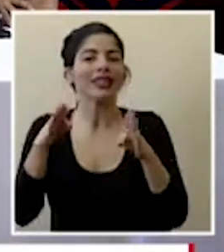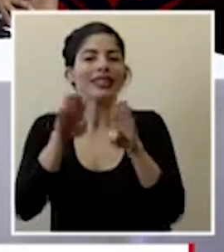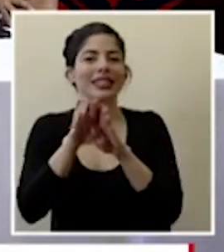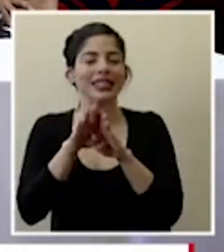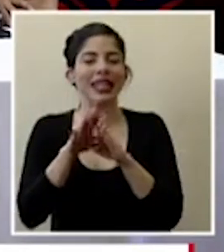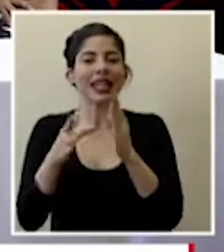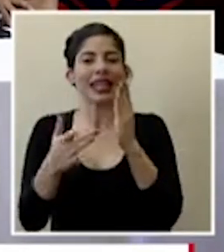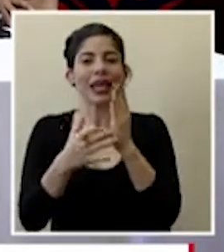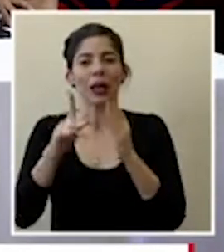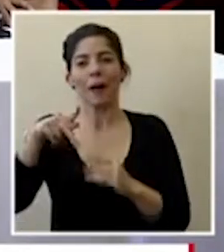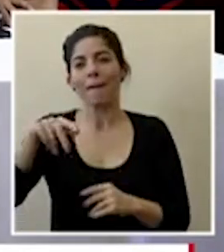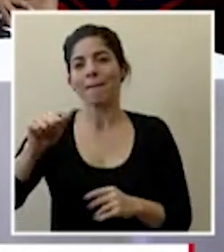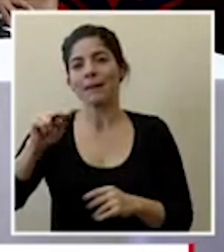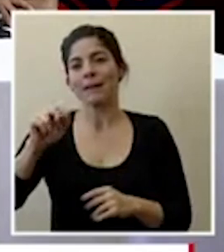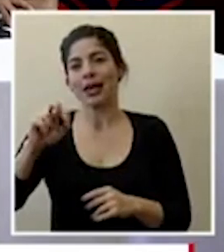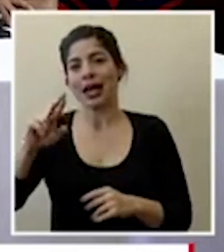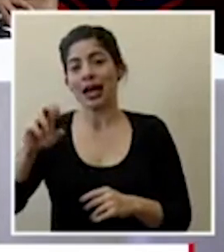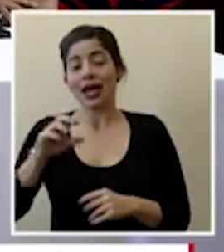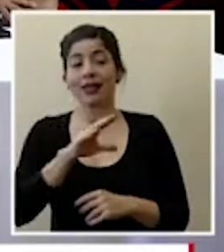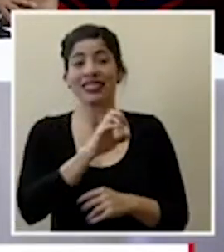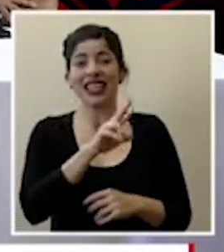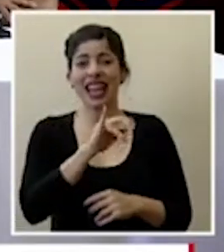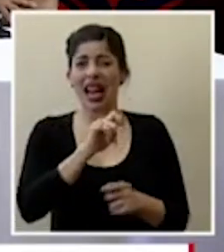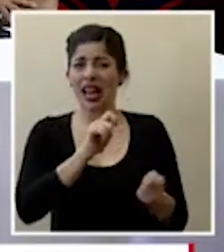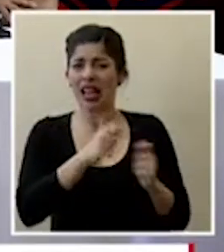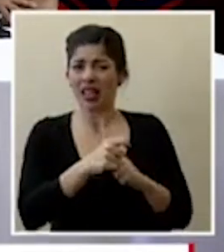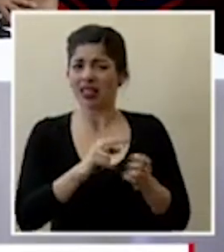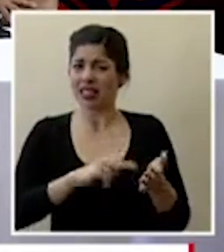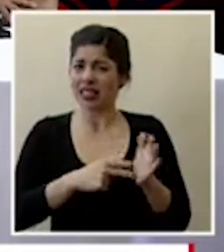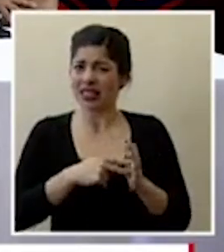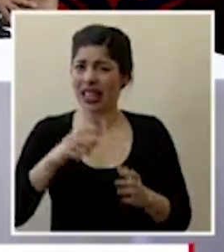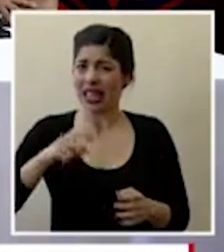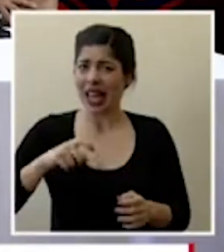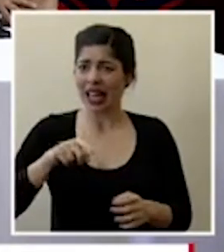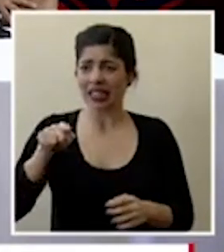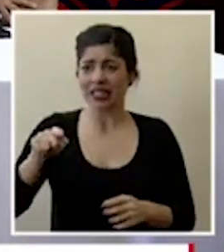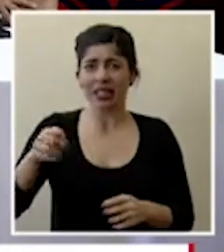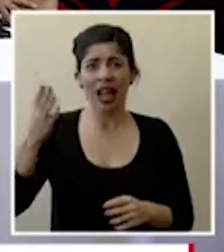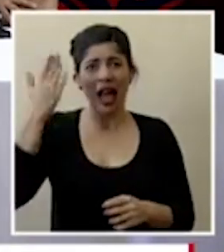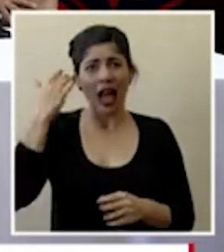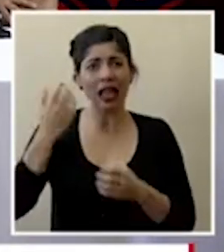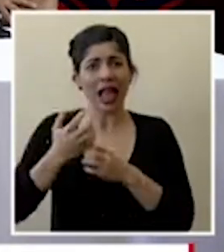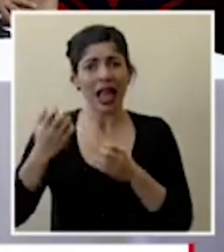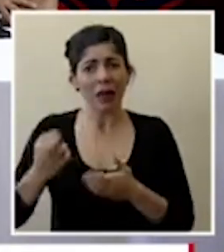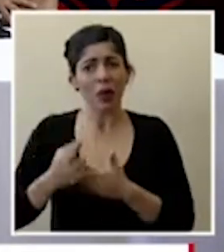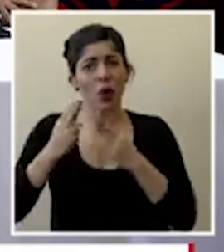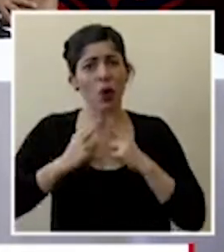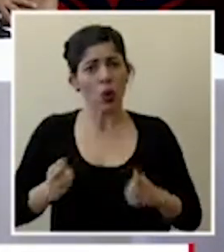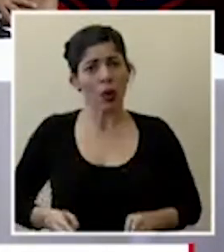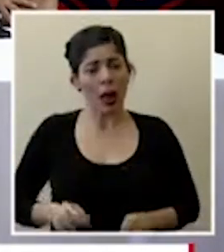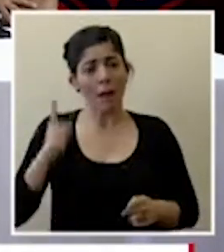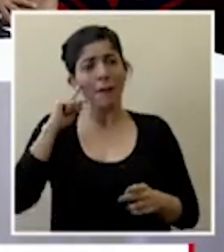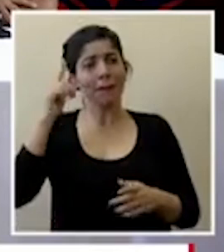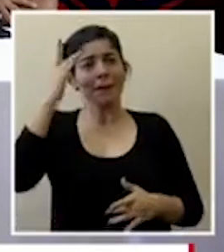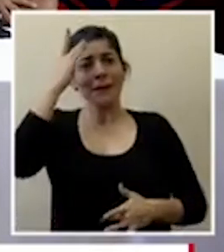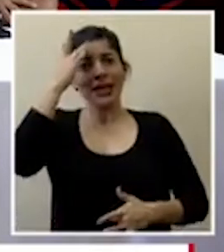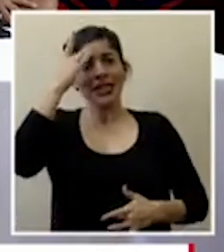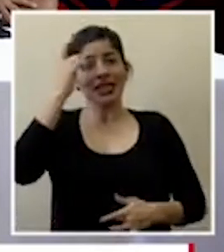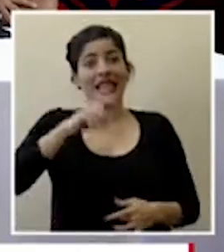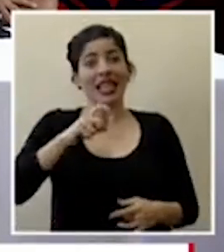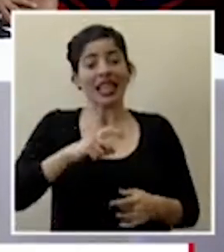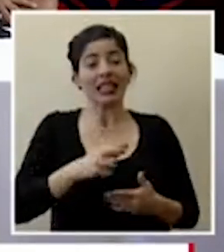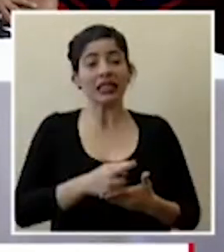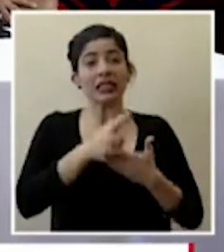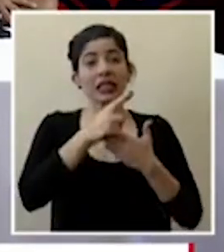panare ante la reconversión del cenare no sería ahora muy necesaria en las instalaciones equipo y recurso humano para que los pacientes que requieren